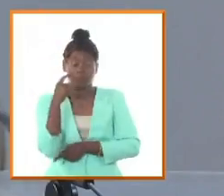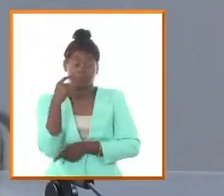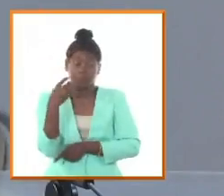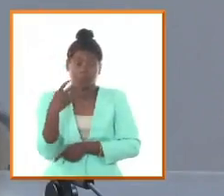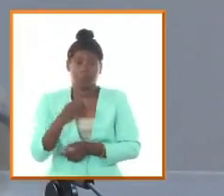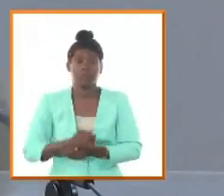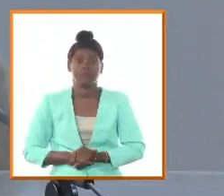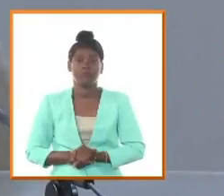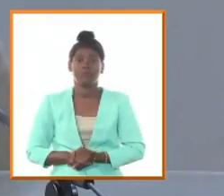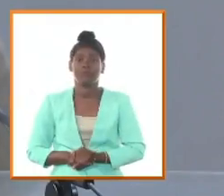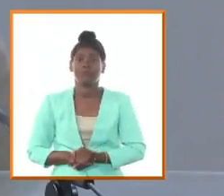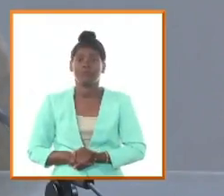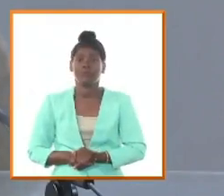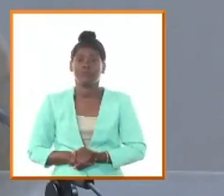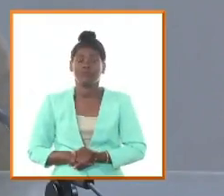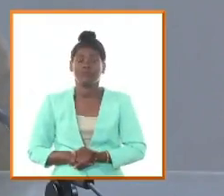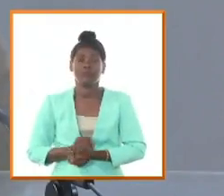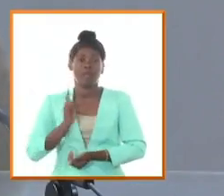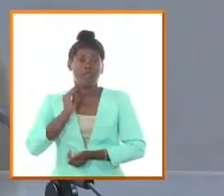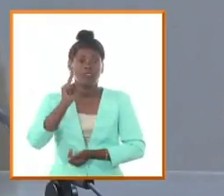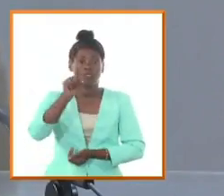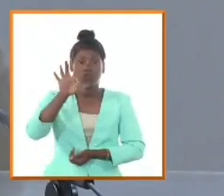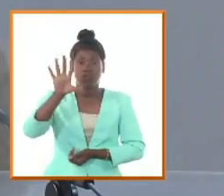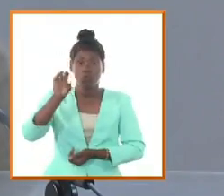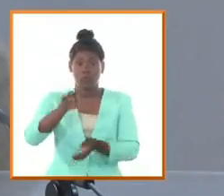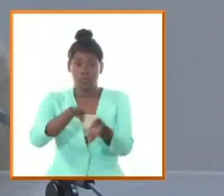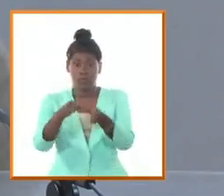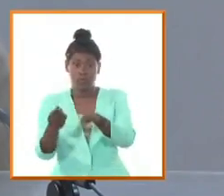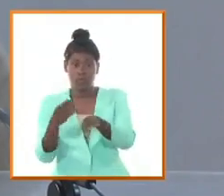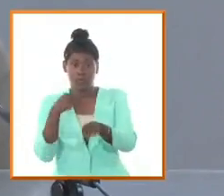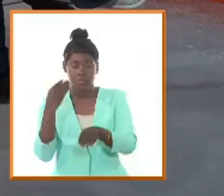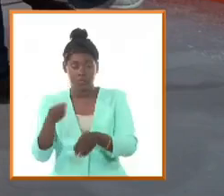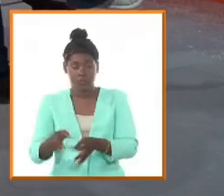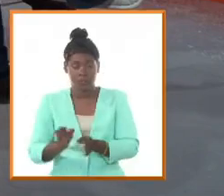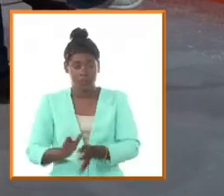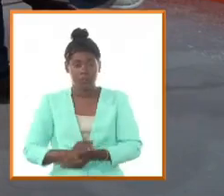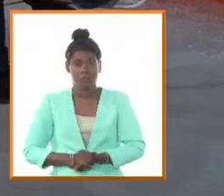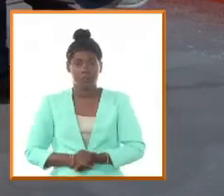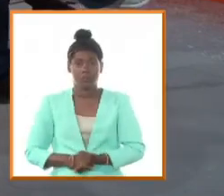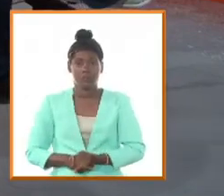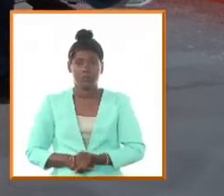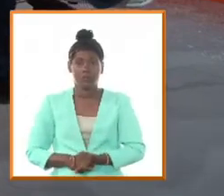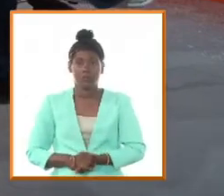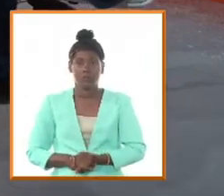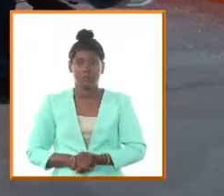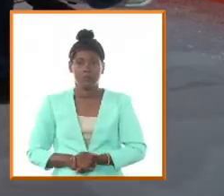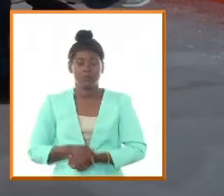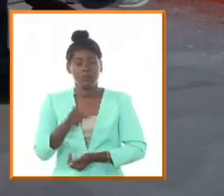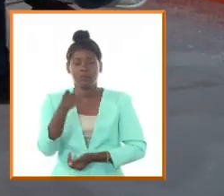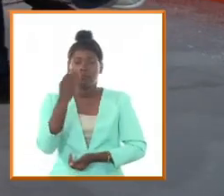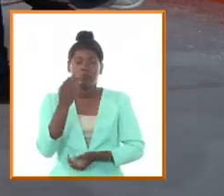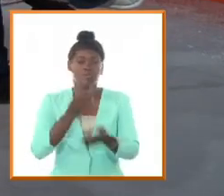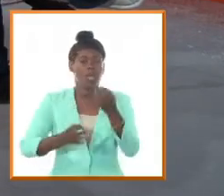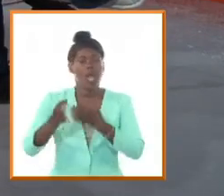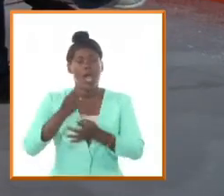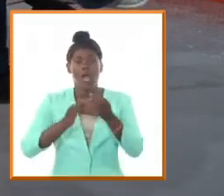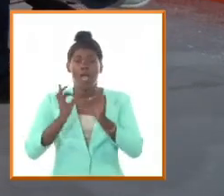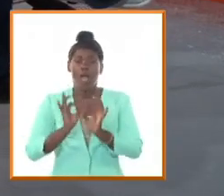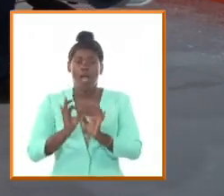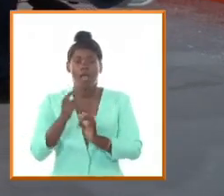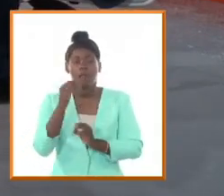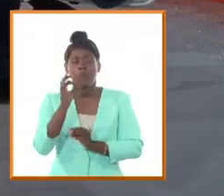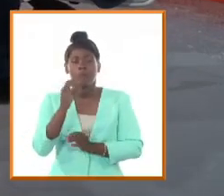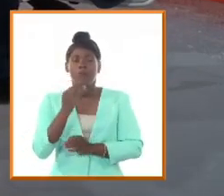del independentismo cubano 150 años después de su muerte Torres Cueva que nos sigue señalando Ignacio Agramonte para el